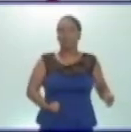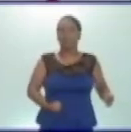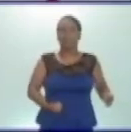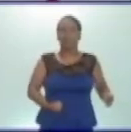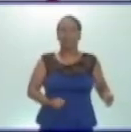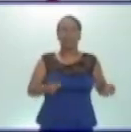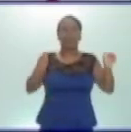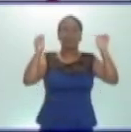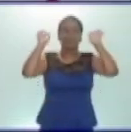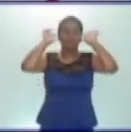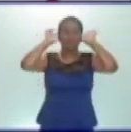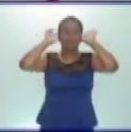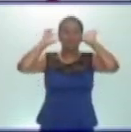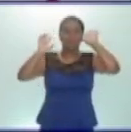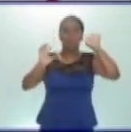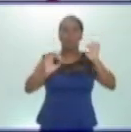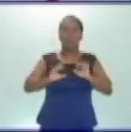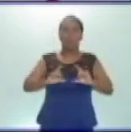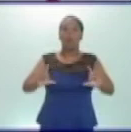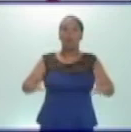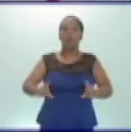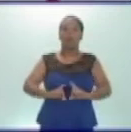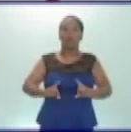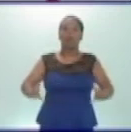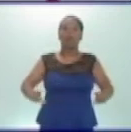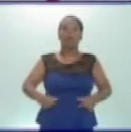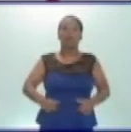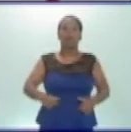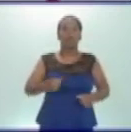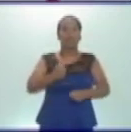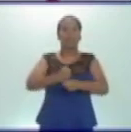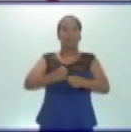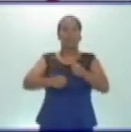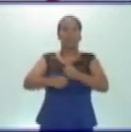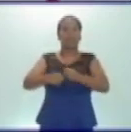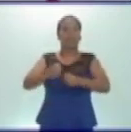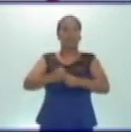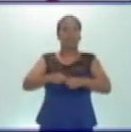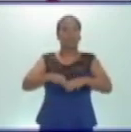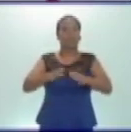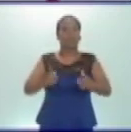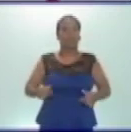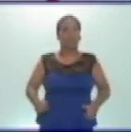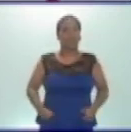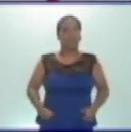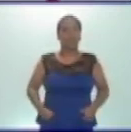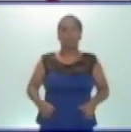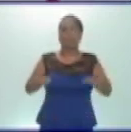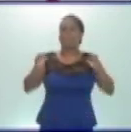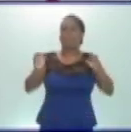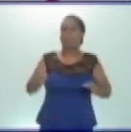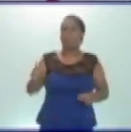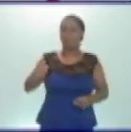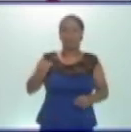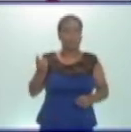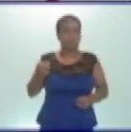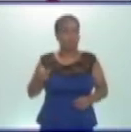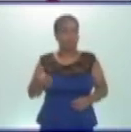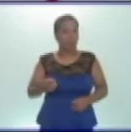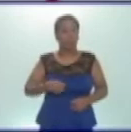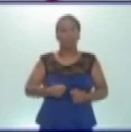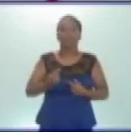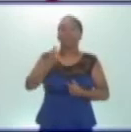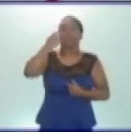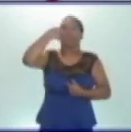imágenes de los órganos y la estructura del abdomen. Es un examen muy seguro e indoloro. Tenemos la endoscopía, que es una